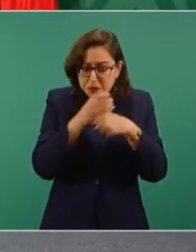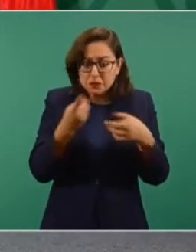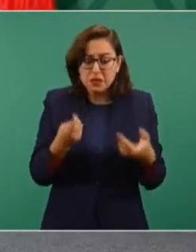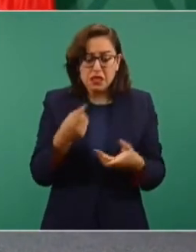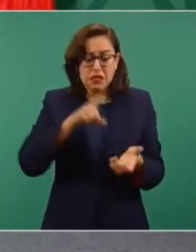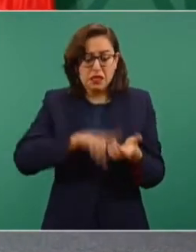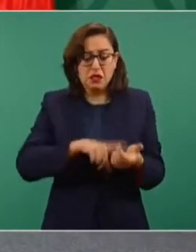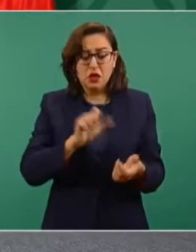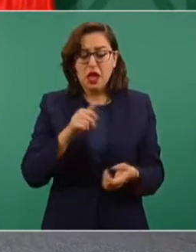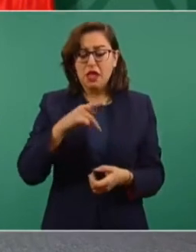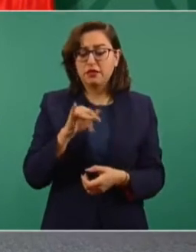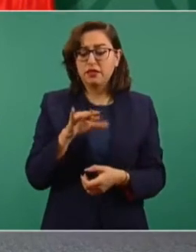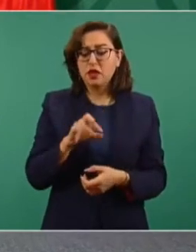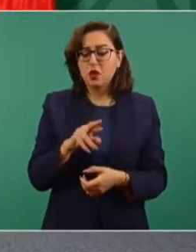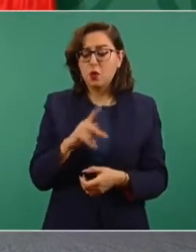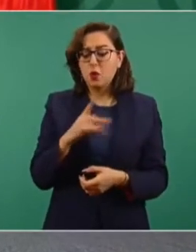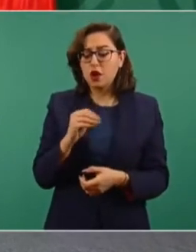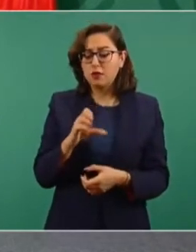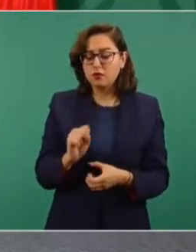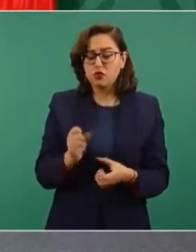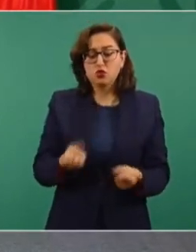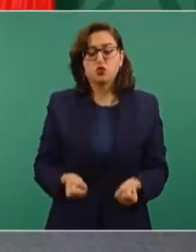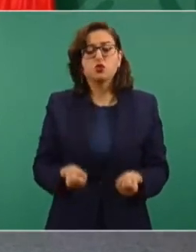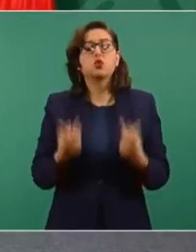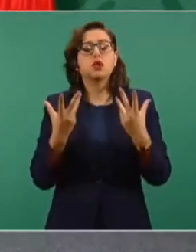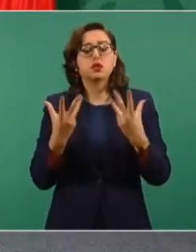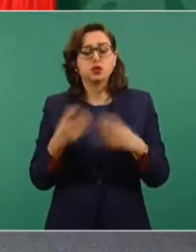anticuerpos tengo.